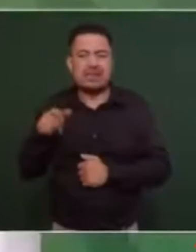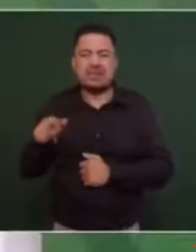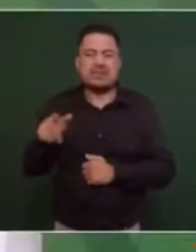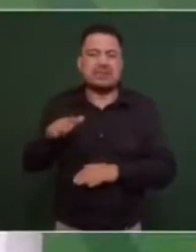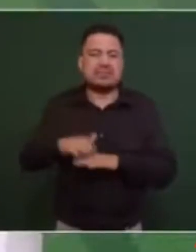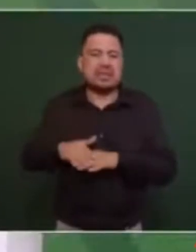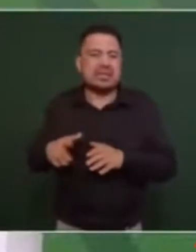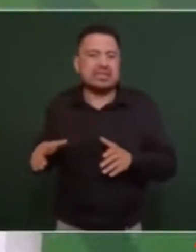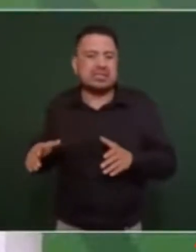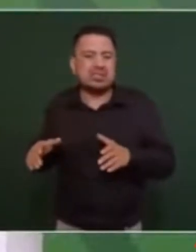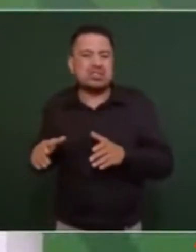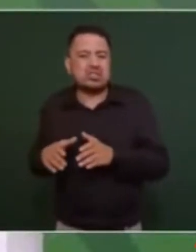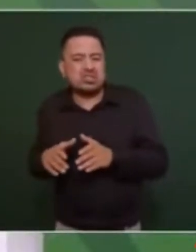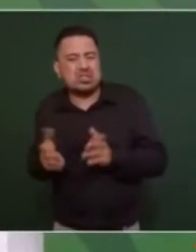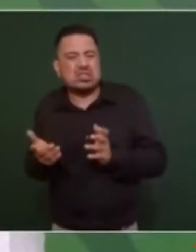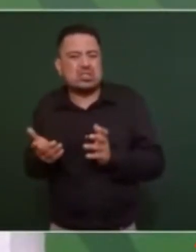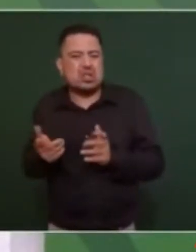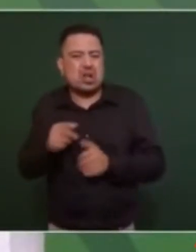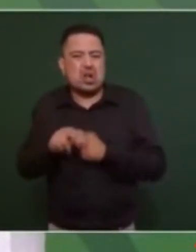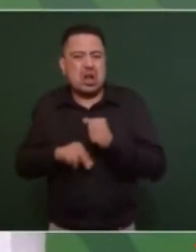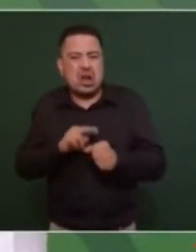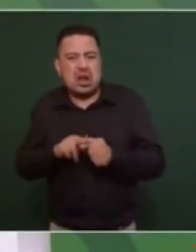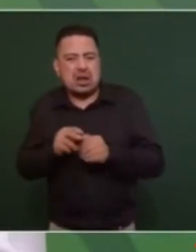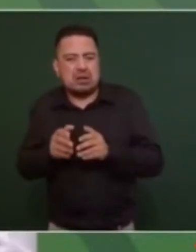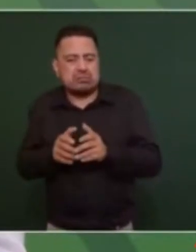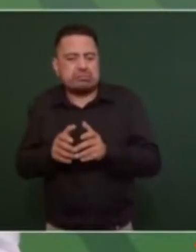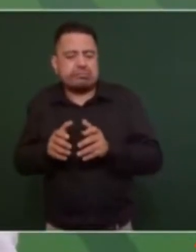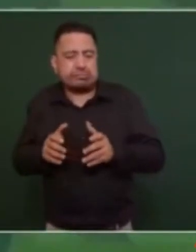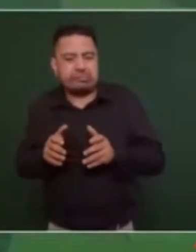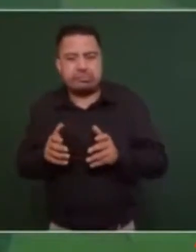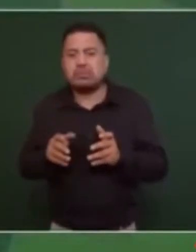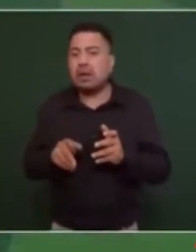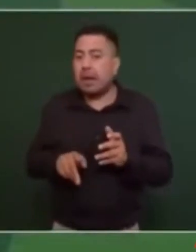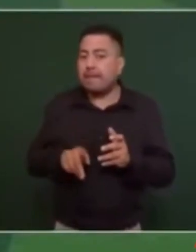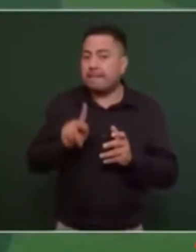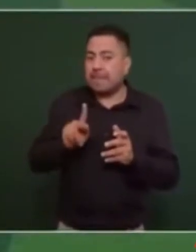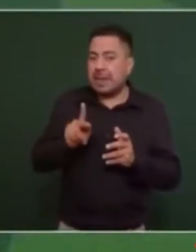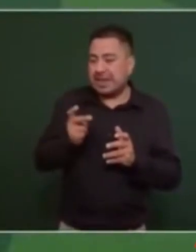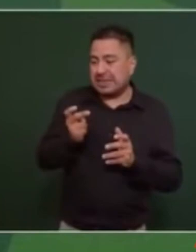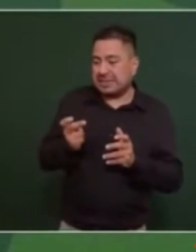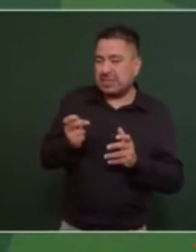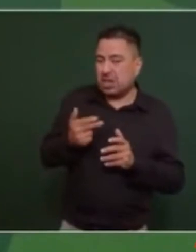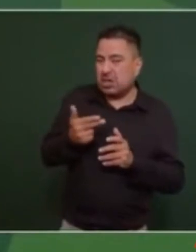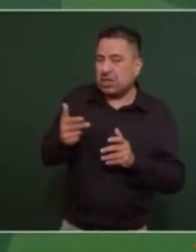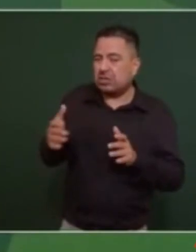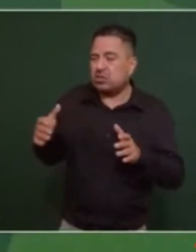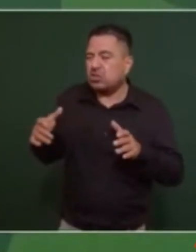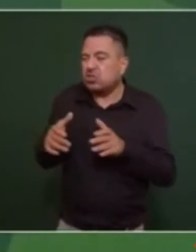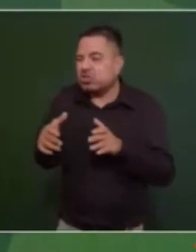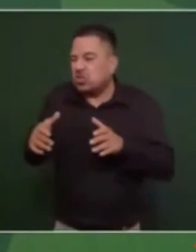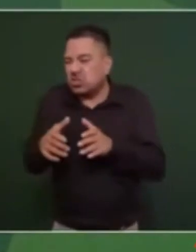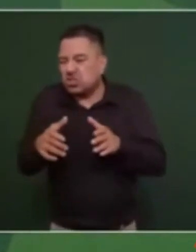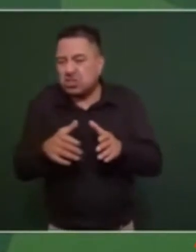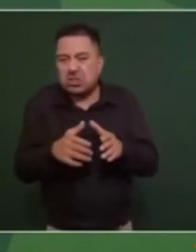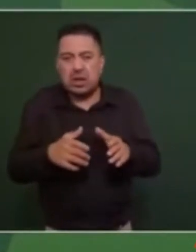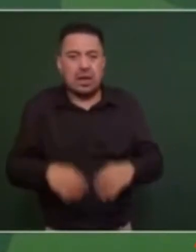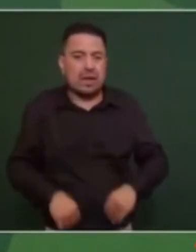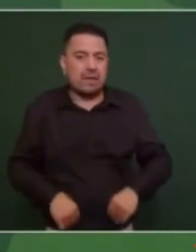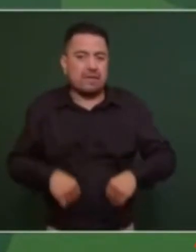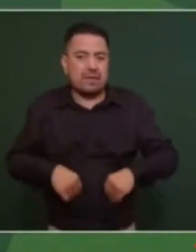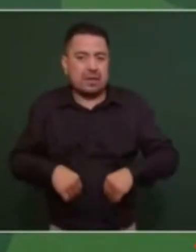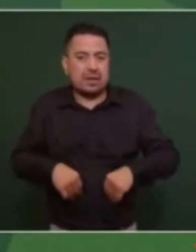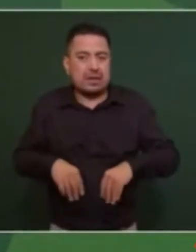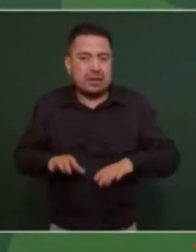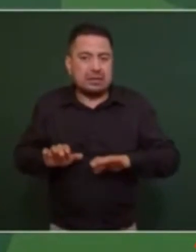pequeños medianos pero también de esos pequeños medianos hoteles viven muchos